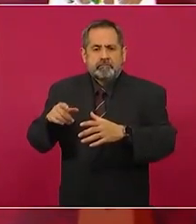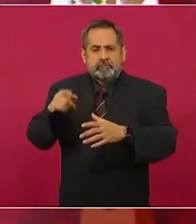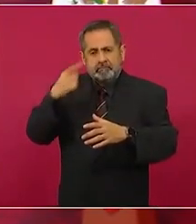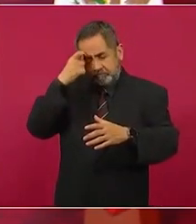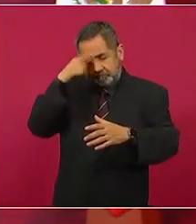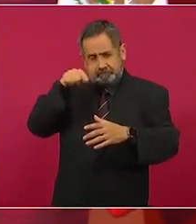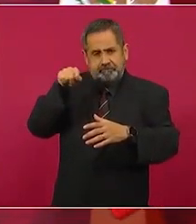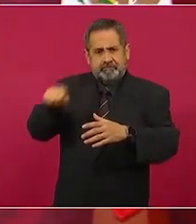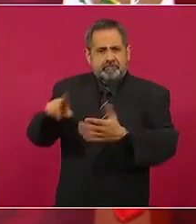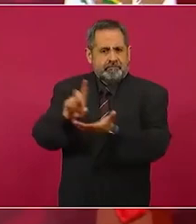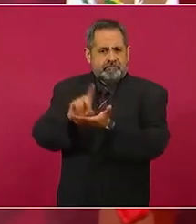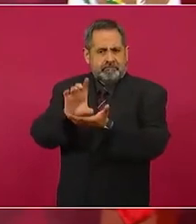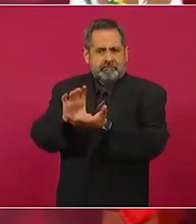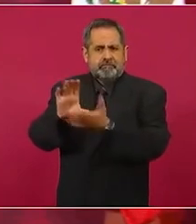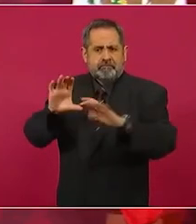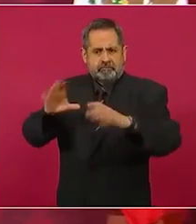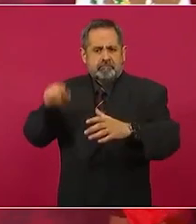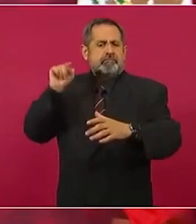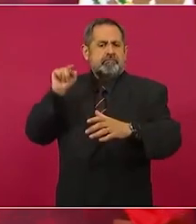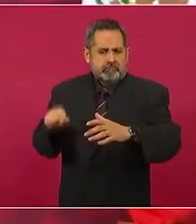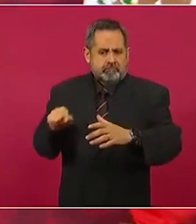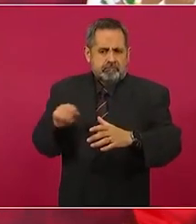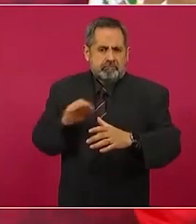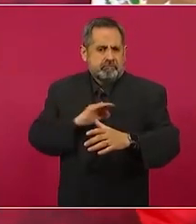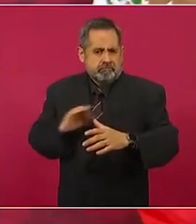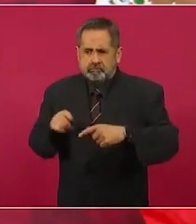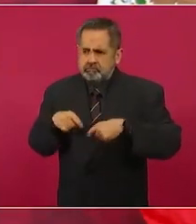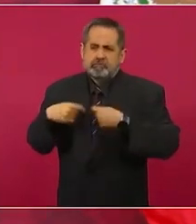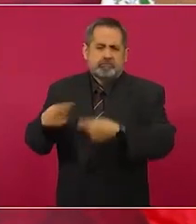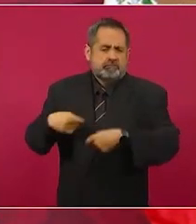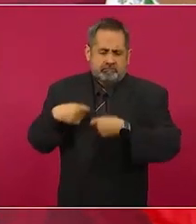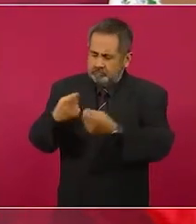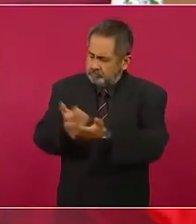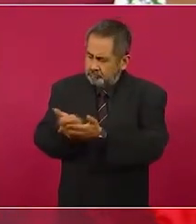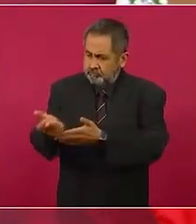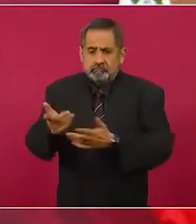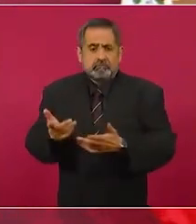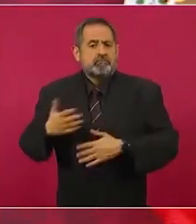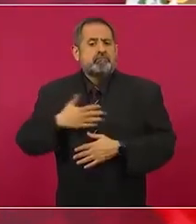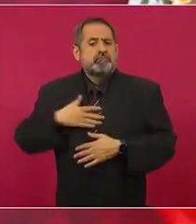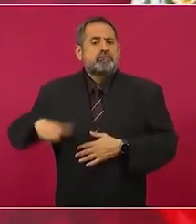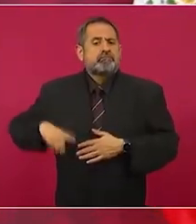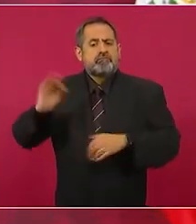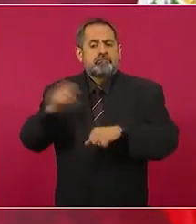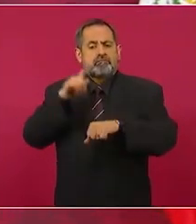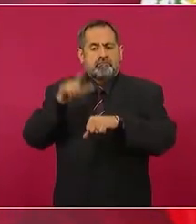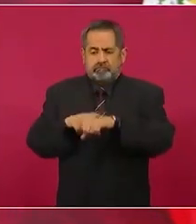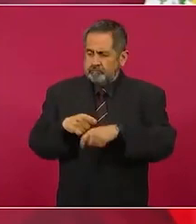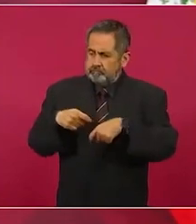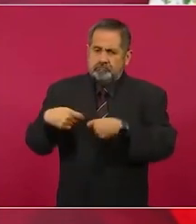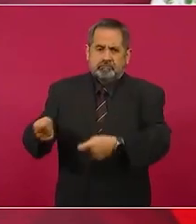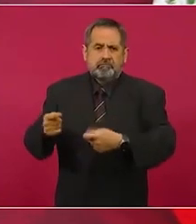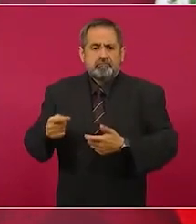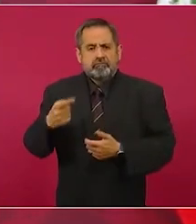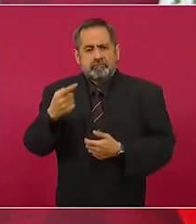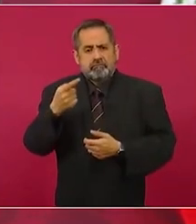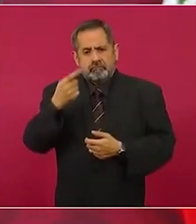diferente. Ahí el gobierno federal aportará una parte y